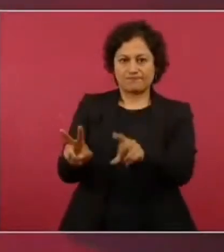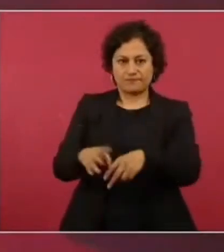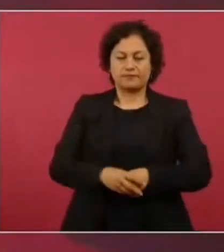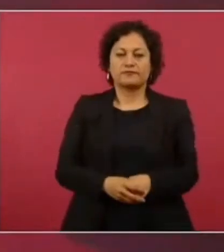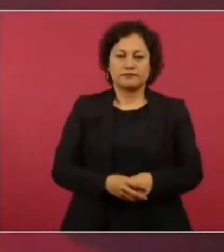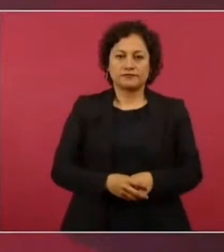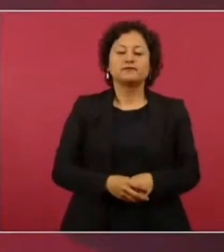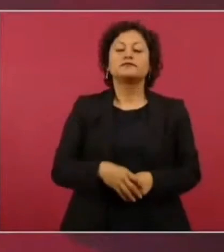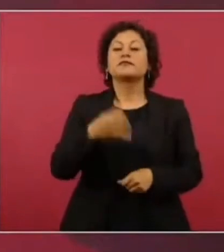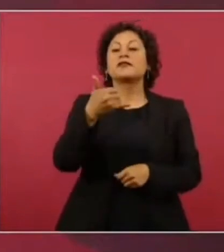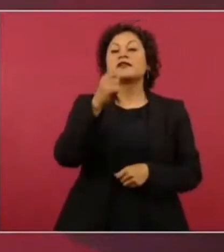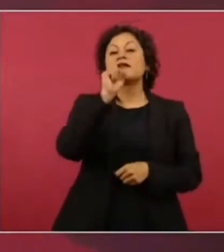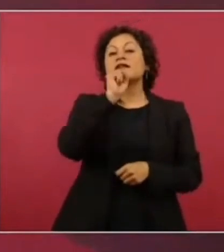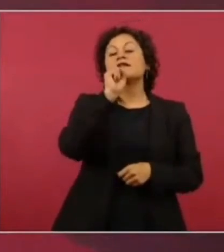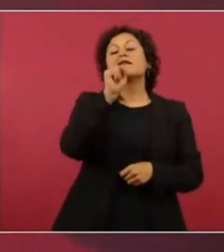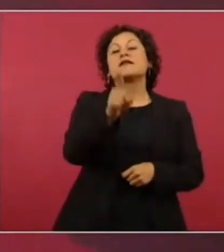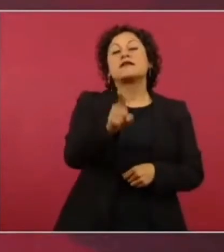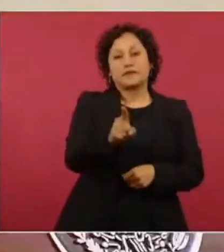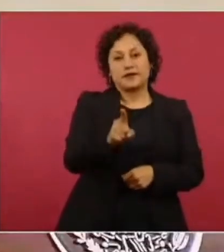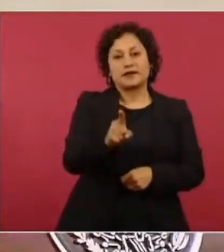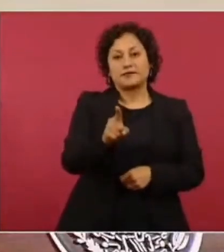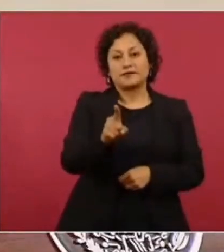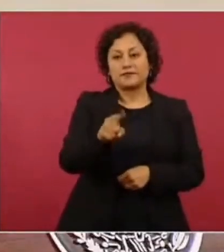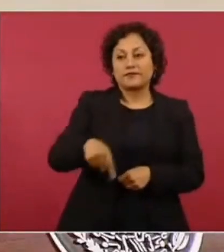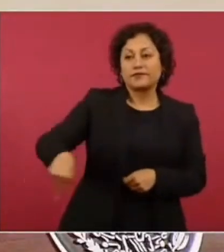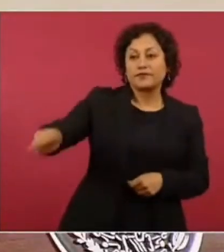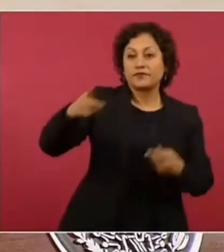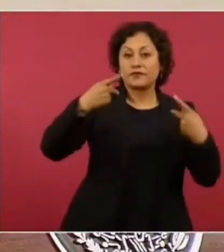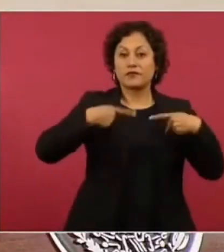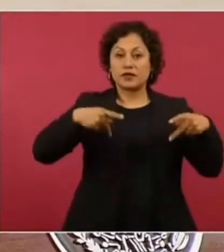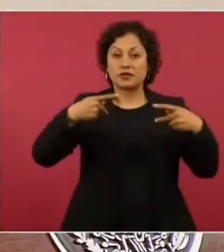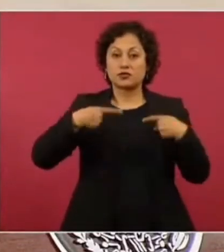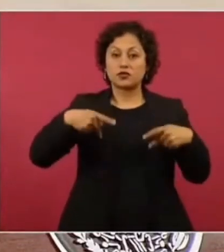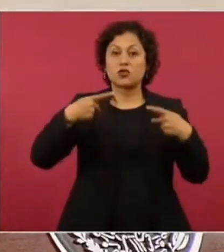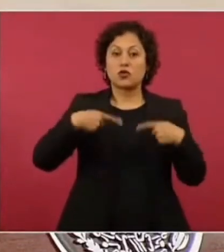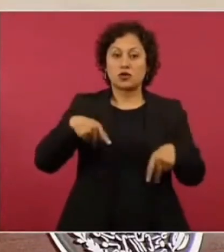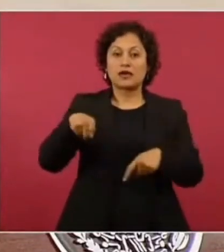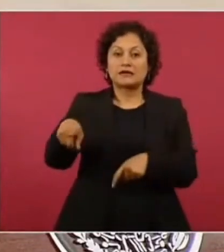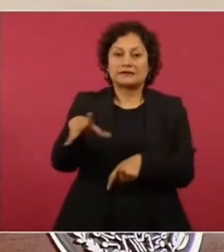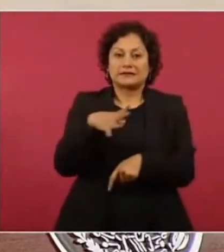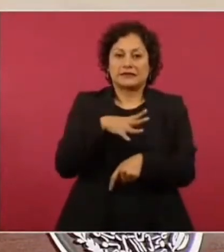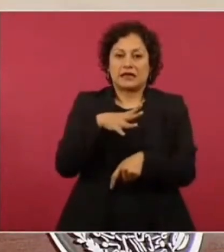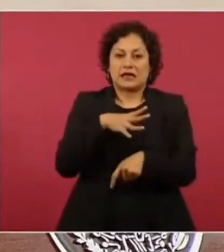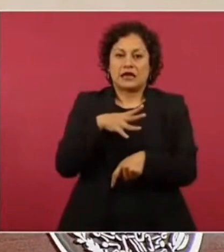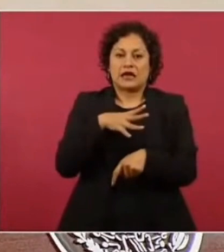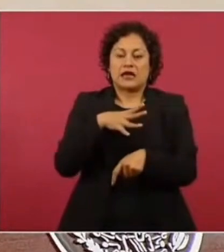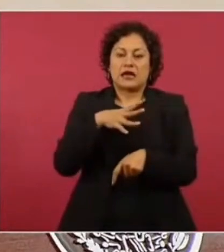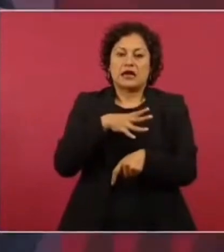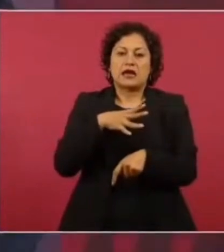ayudar mucho a quienes producen miel, a quienes